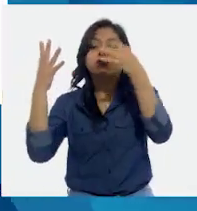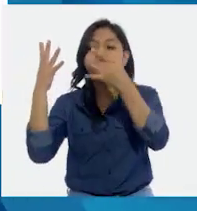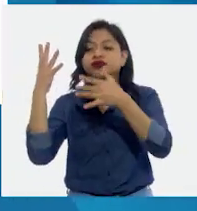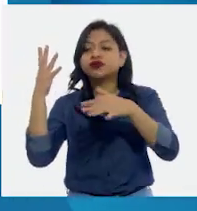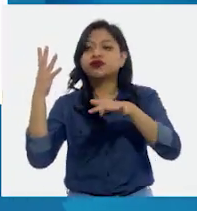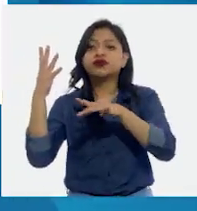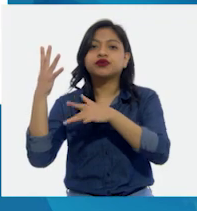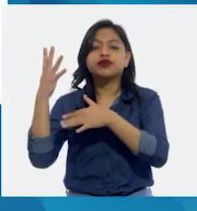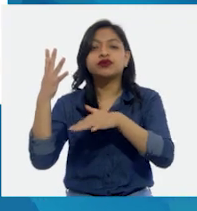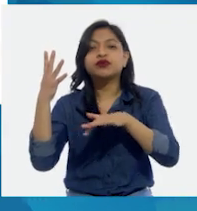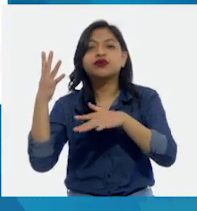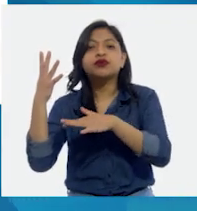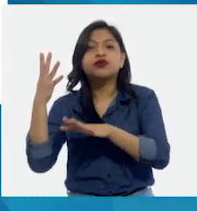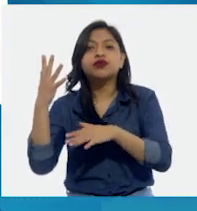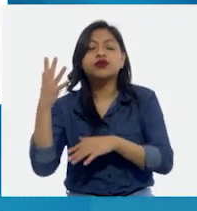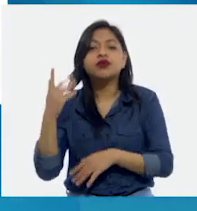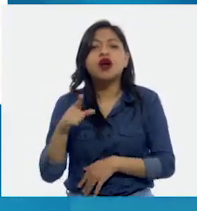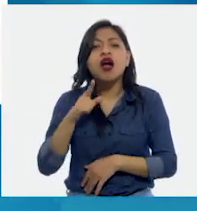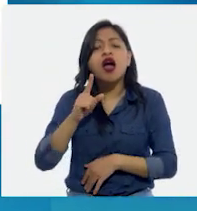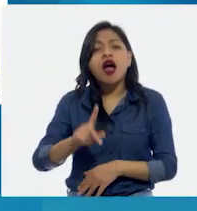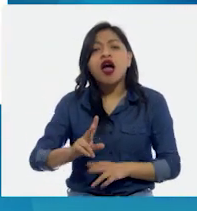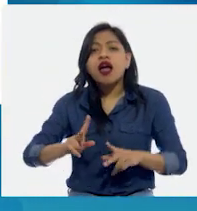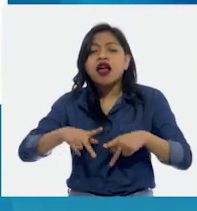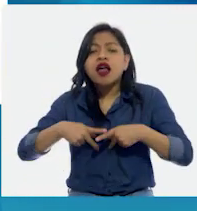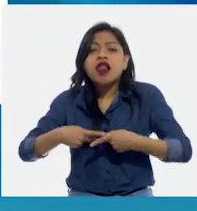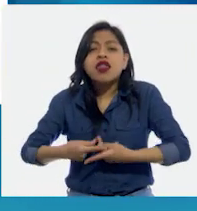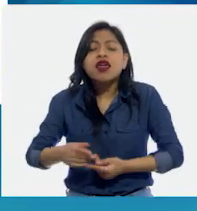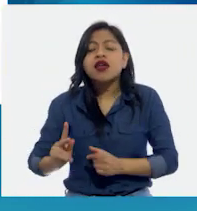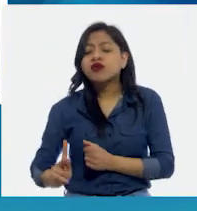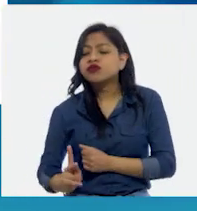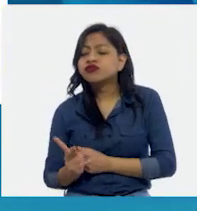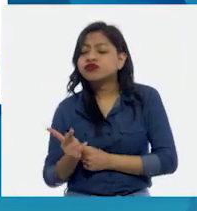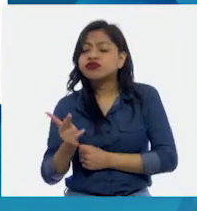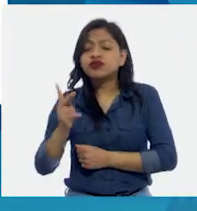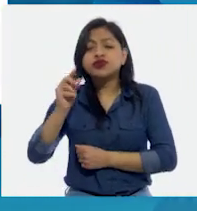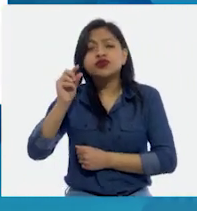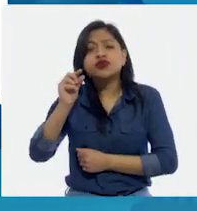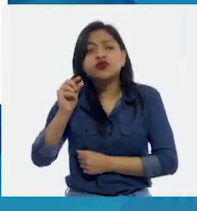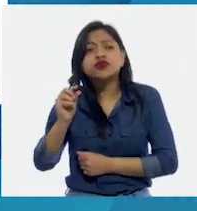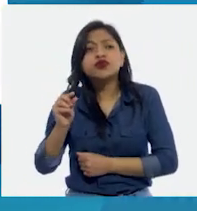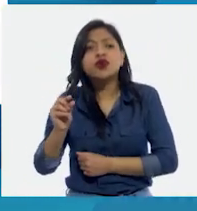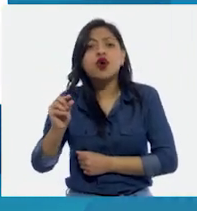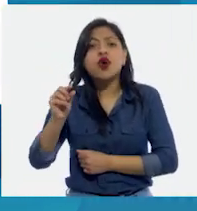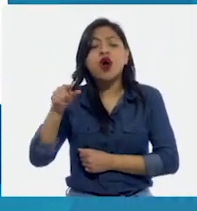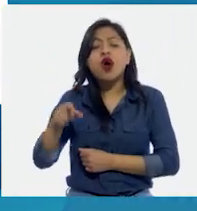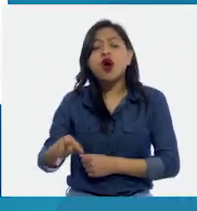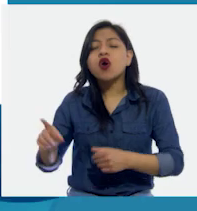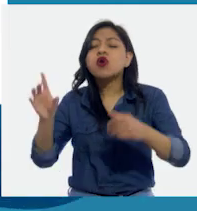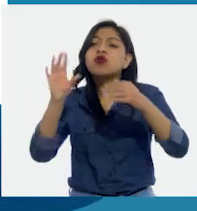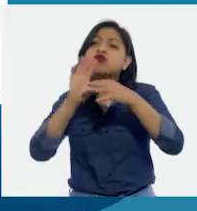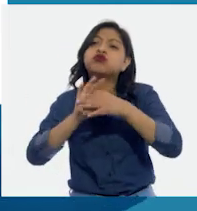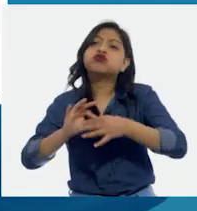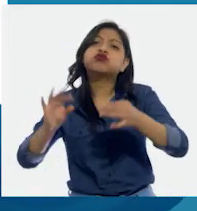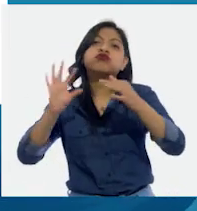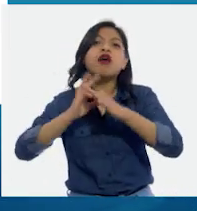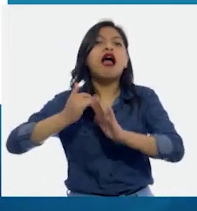A la frágil, la cantonia, le cuenta historias de